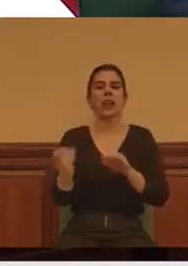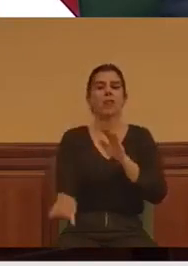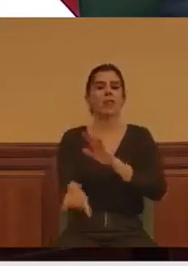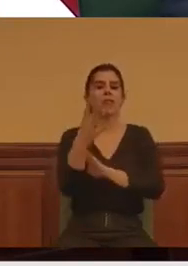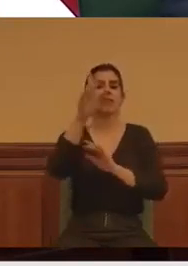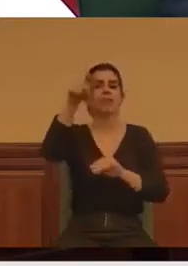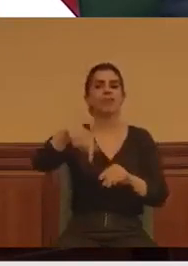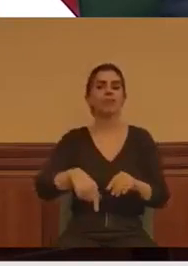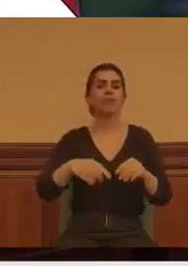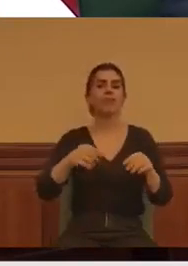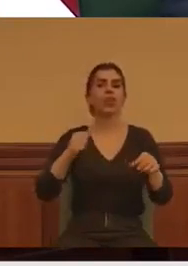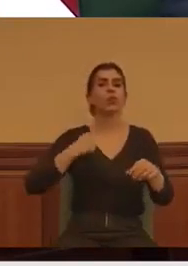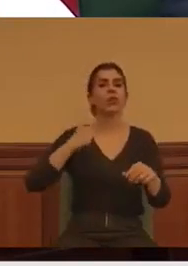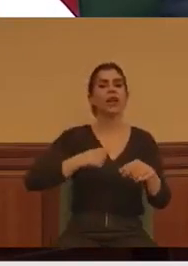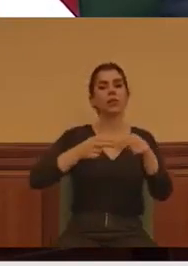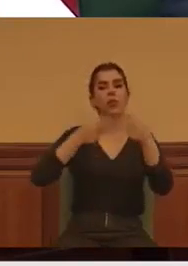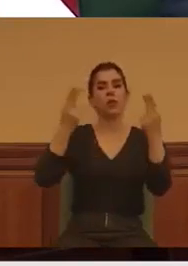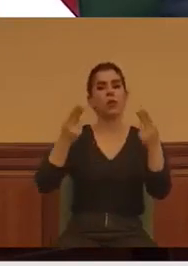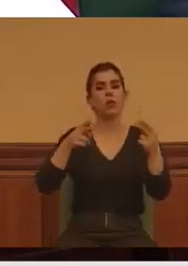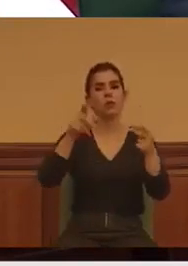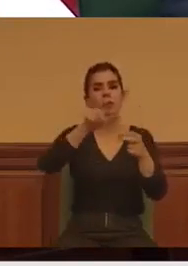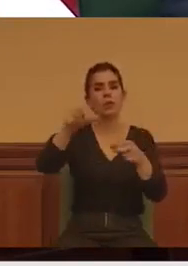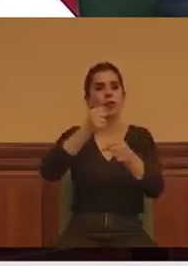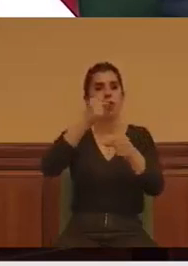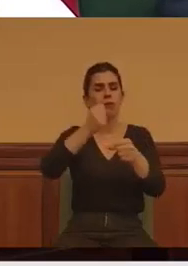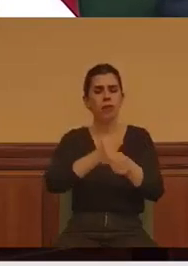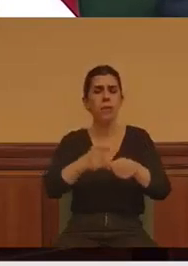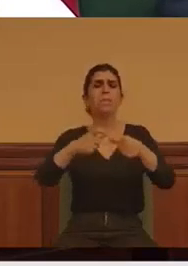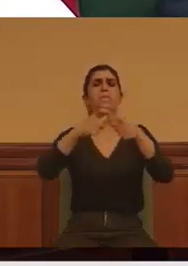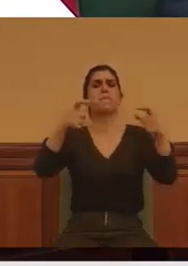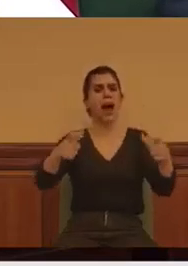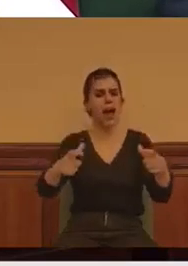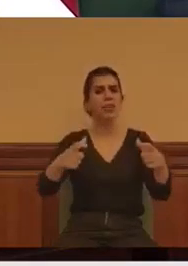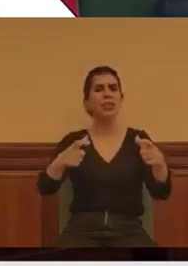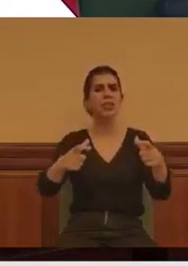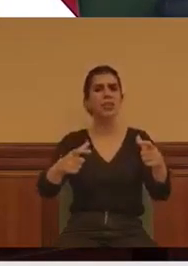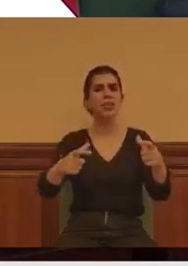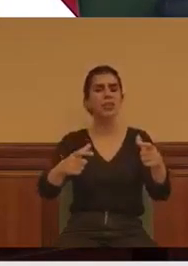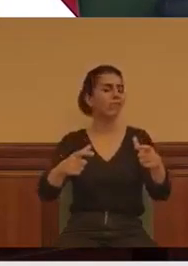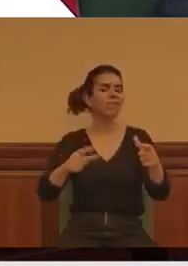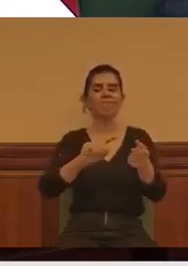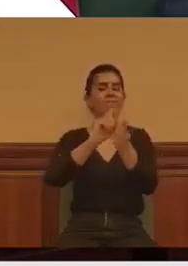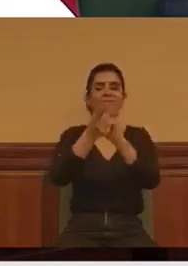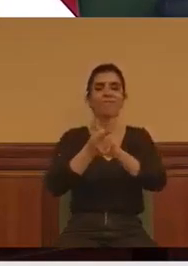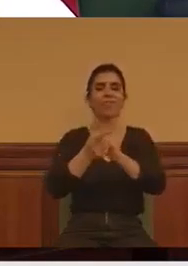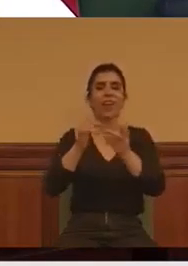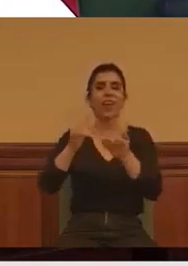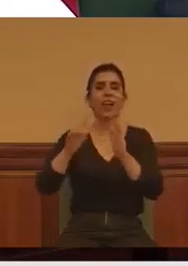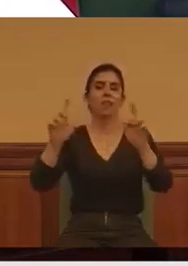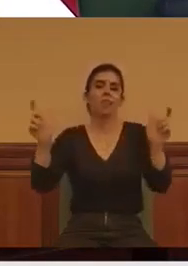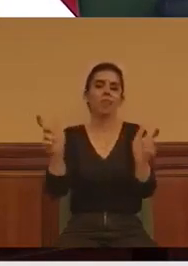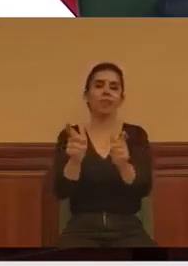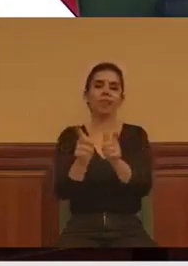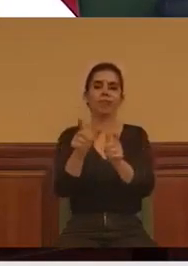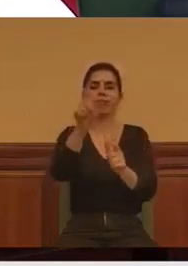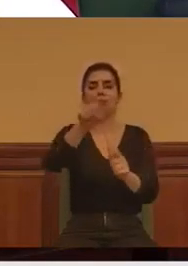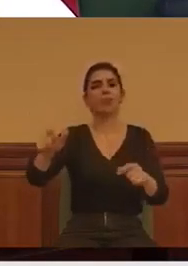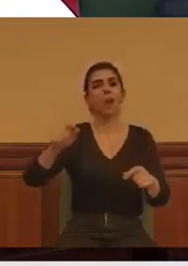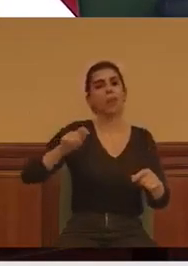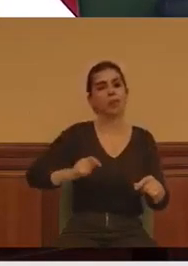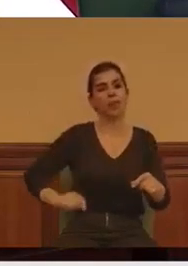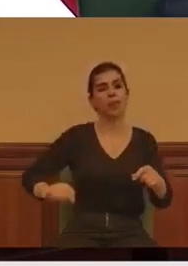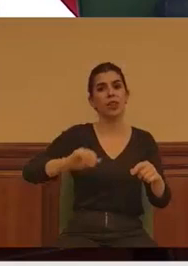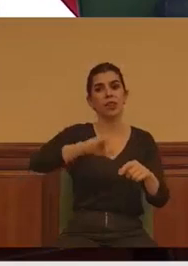los hospitales públicos, se debilitó aún más a estos, derivando profesionales de los mismos a este lugar.